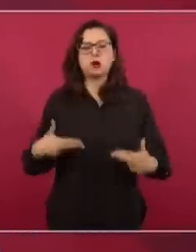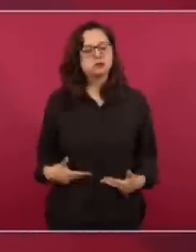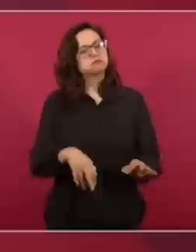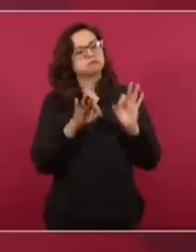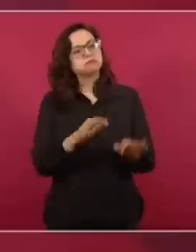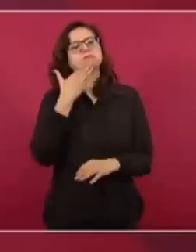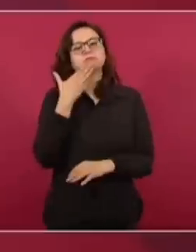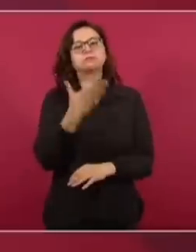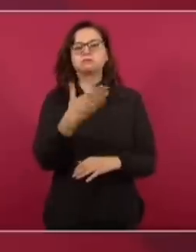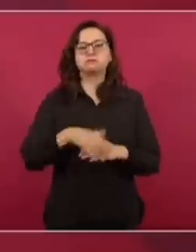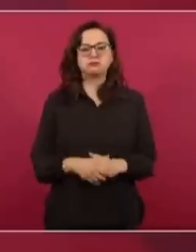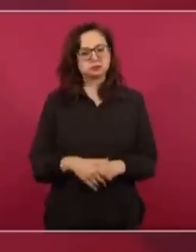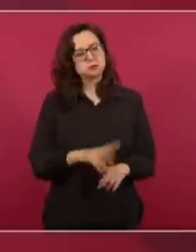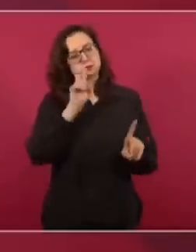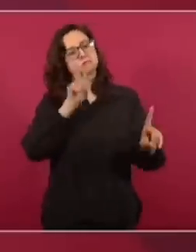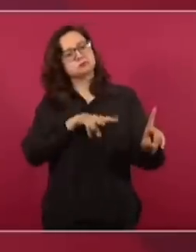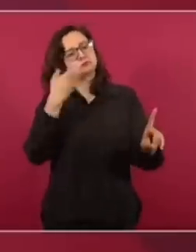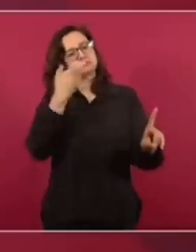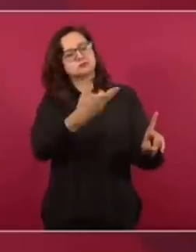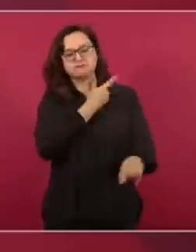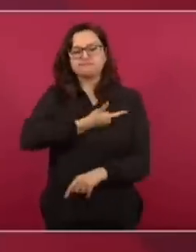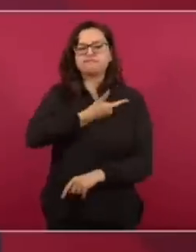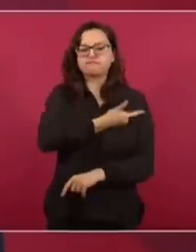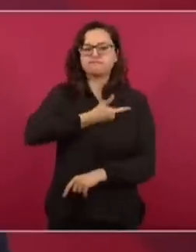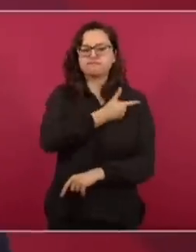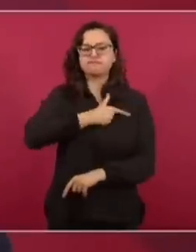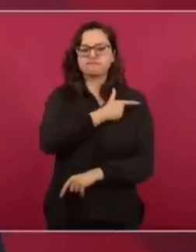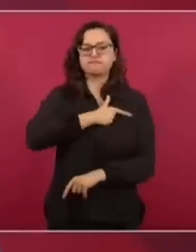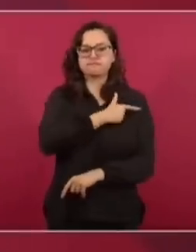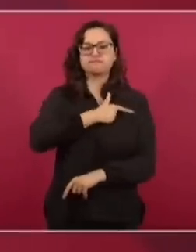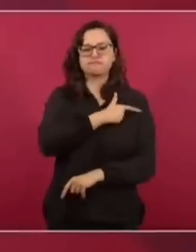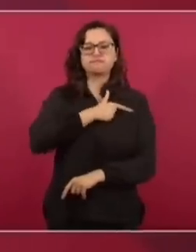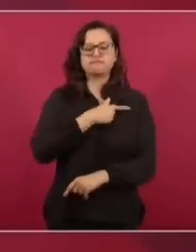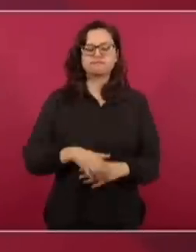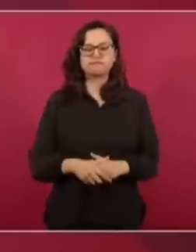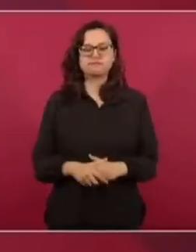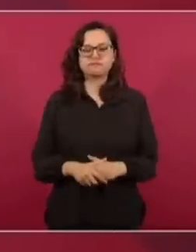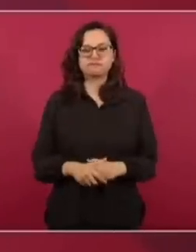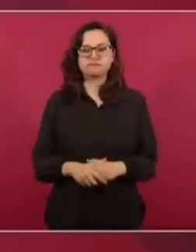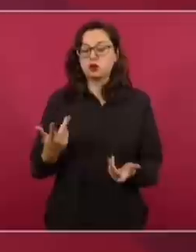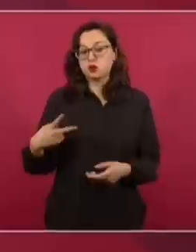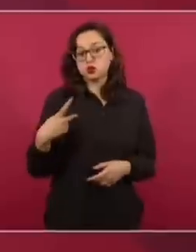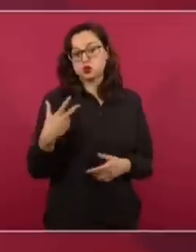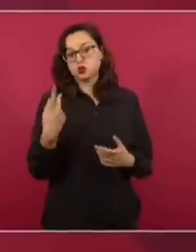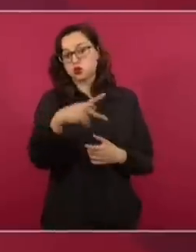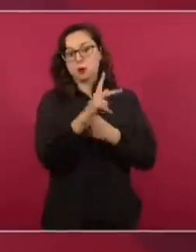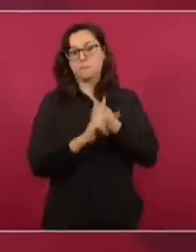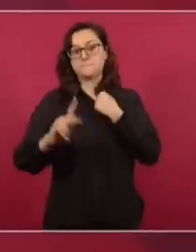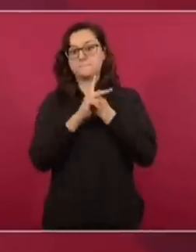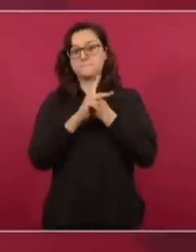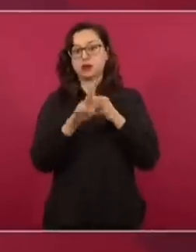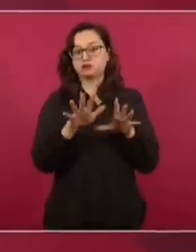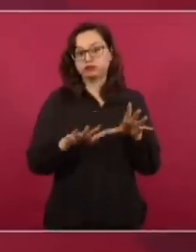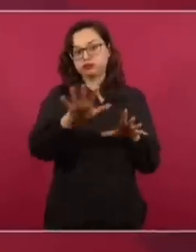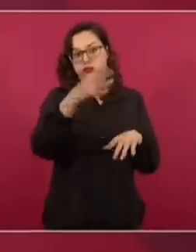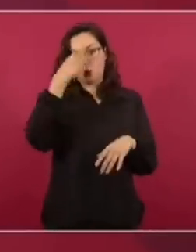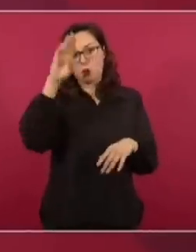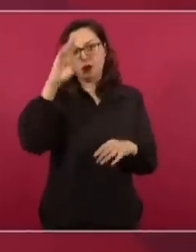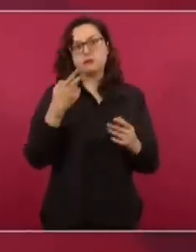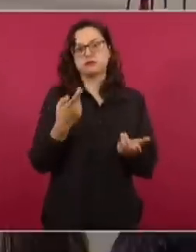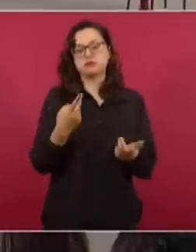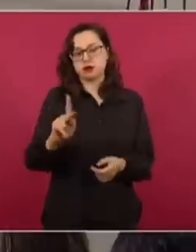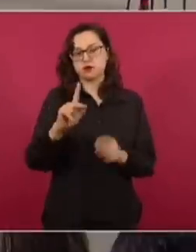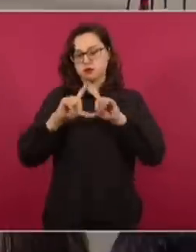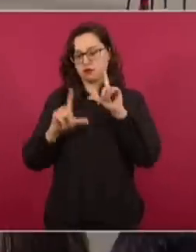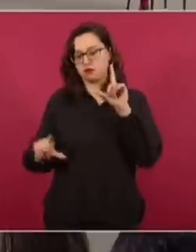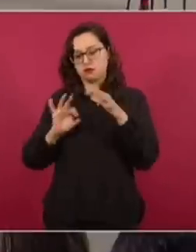me dio mucho gusto, porque, repito, se trata de un pueblo, de un país hermano. Sé